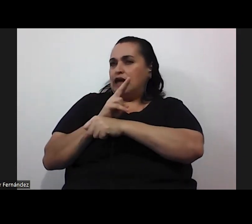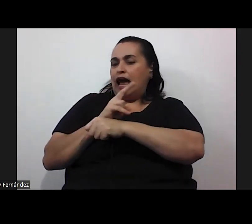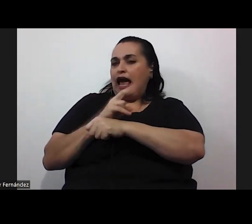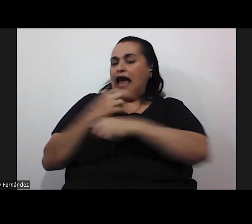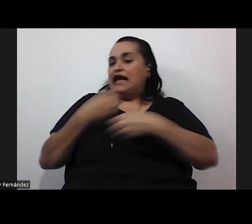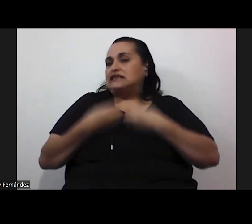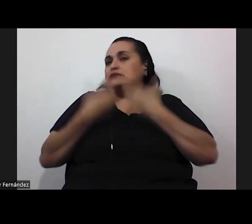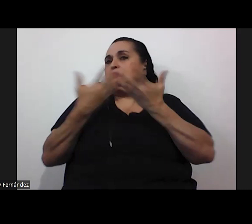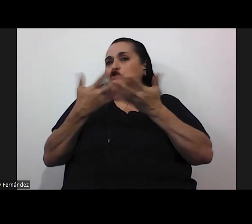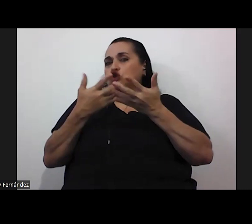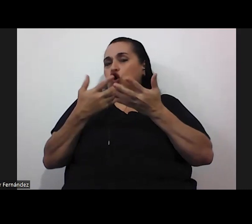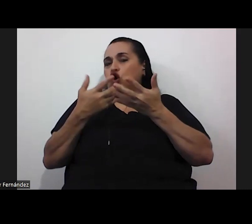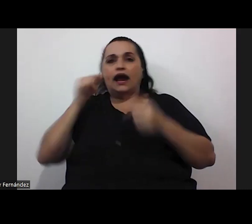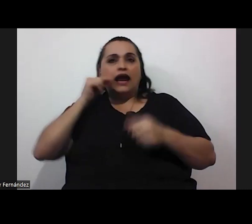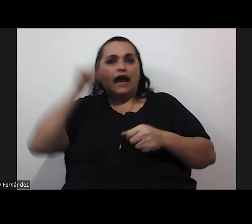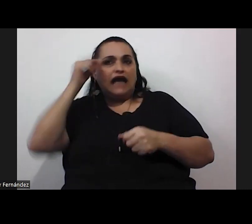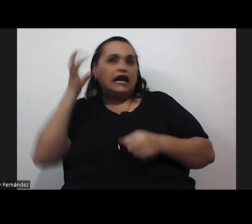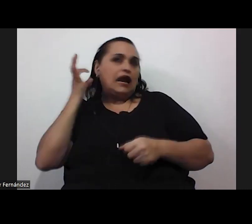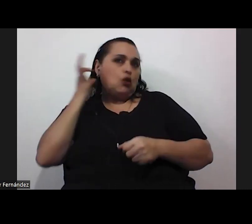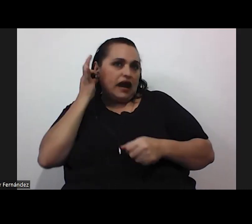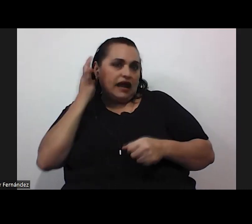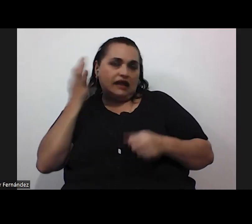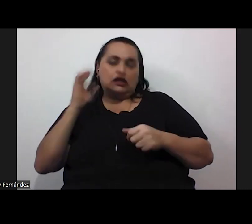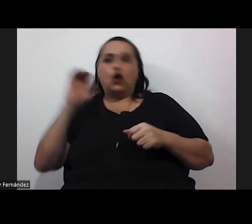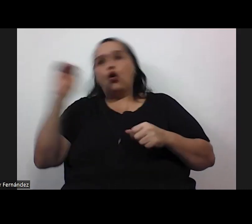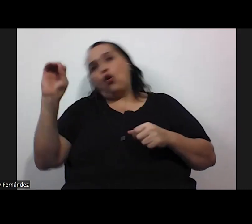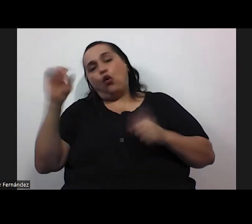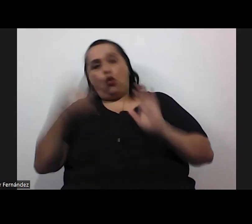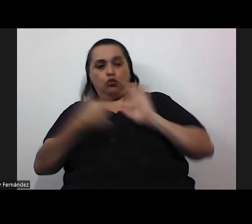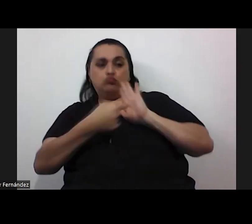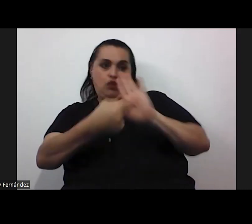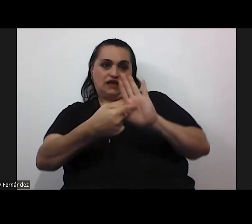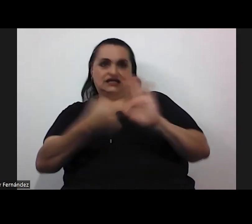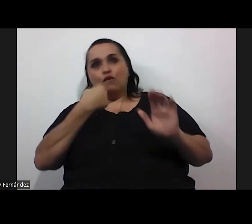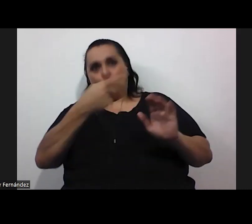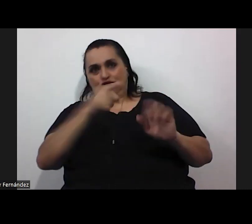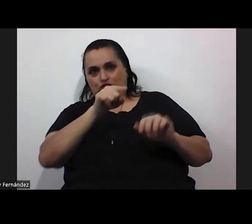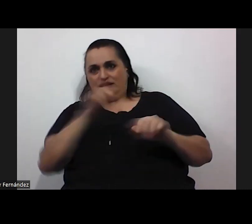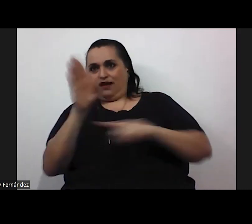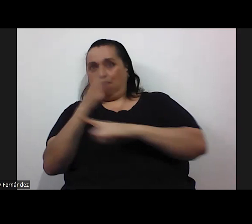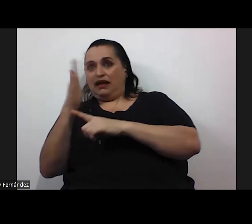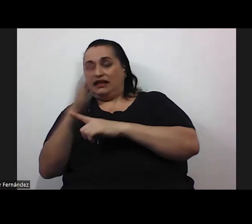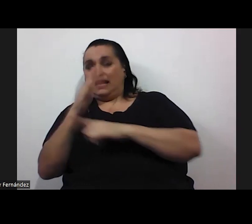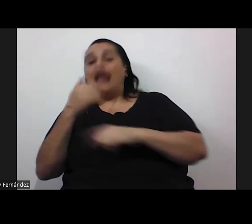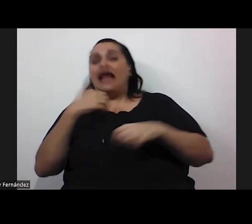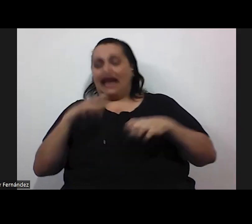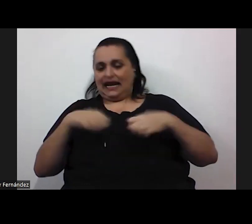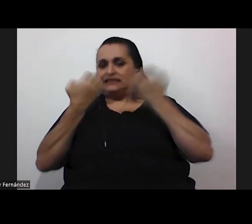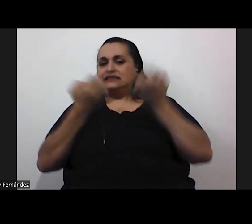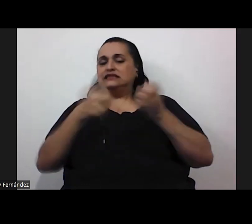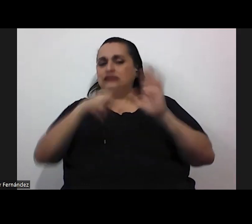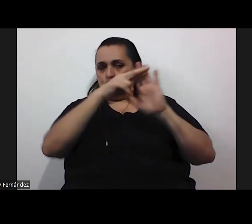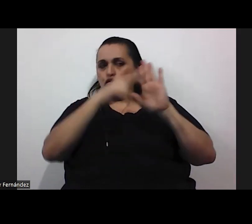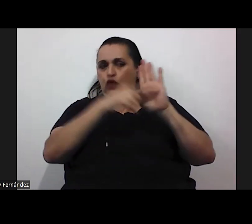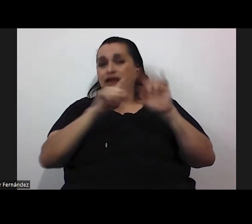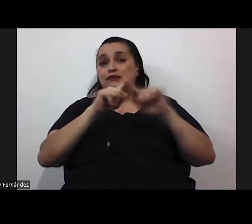distinta mediante un arete o por ejemplo algún distintivo como el que está diciendo existe normativa y jurisprudencia pero le